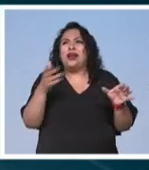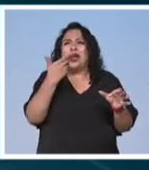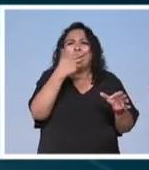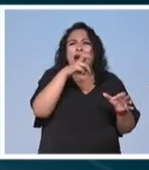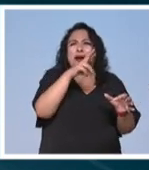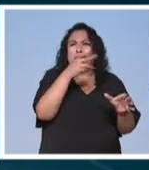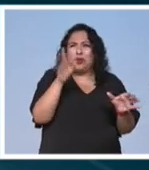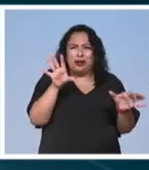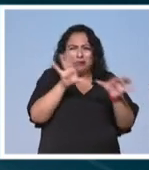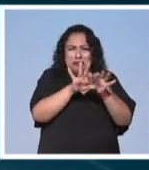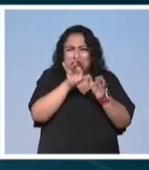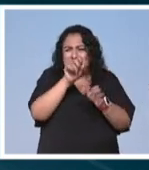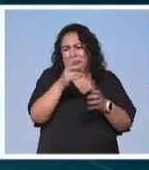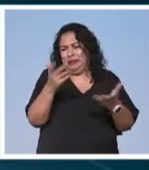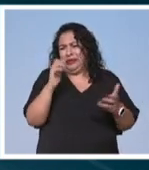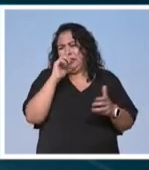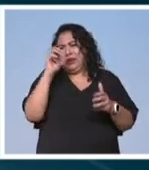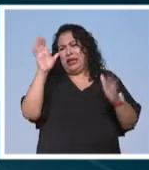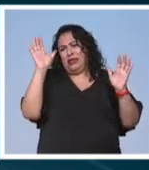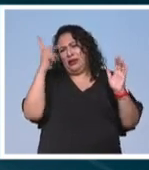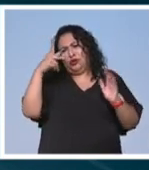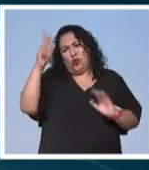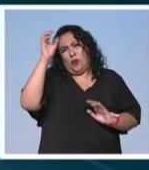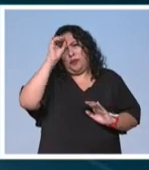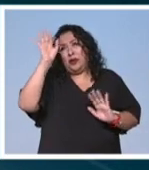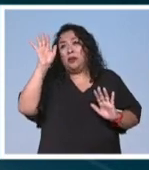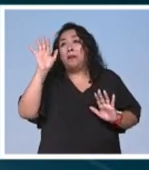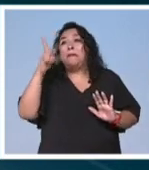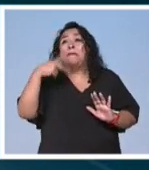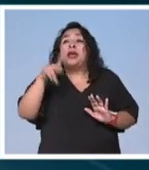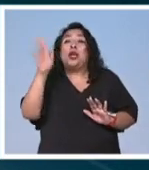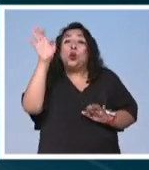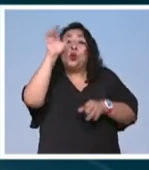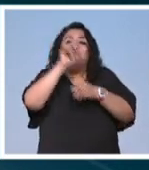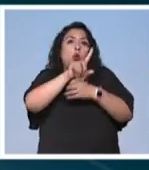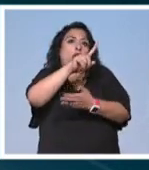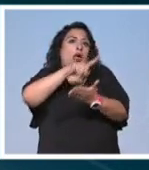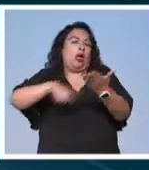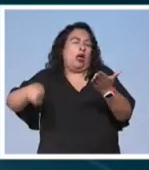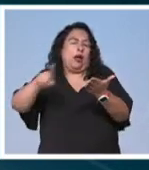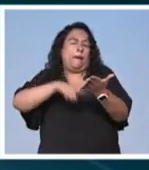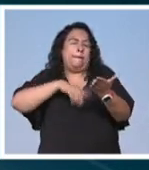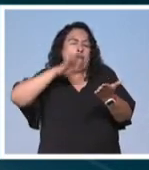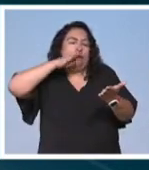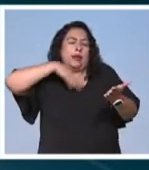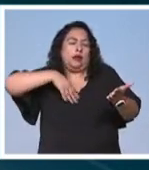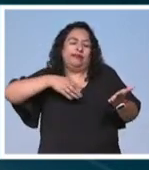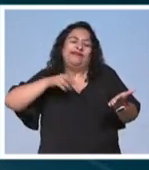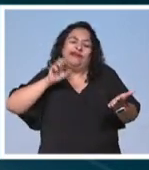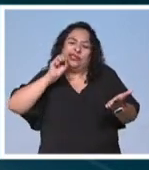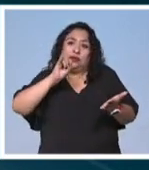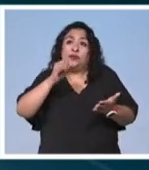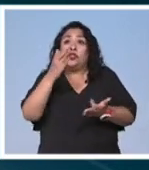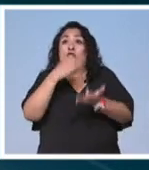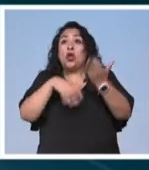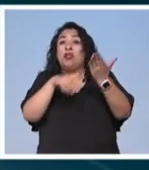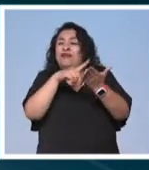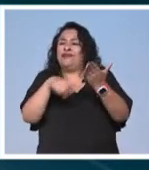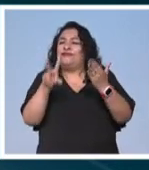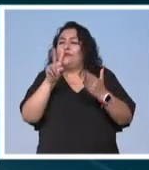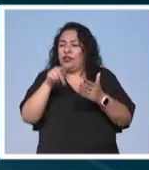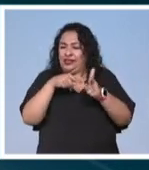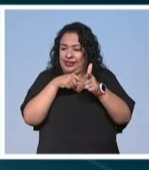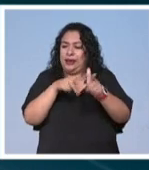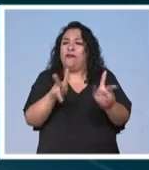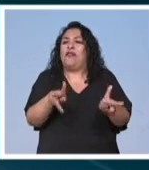Harry Potter lo que estamos mencionando absolutamente nada que con Harry pero bueno en la cultura de la cancelación pues sí tiene que ver y no todo el mundo la cancelado se sigue vendiendo y sigue siendo